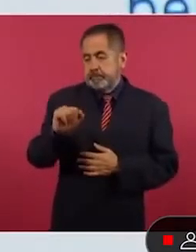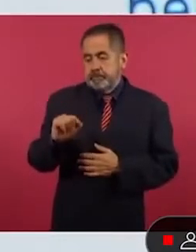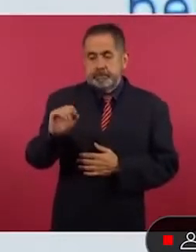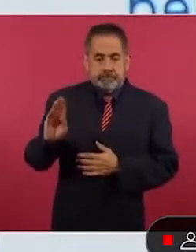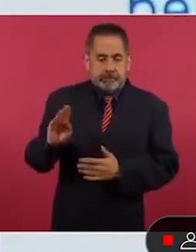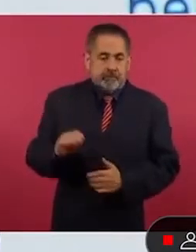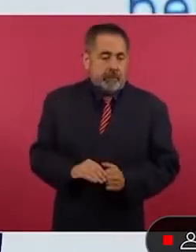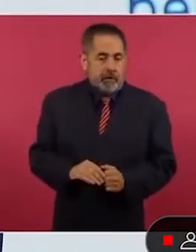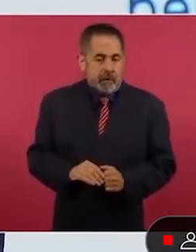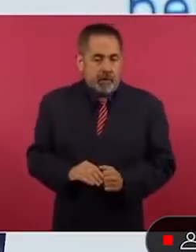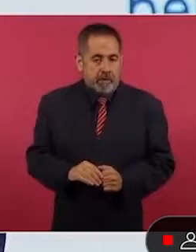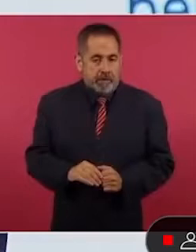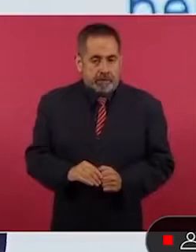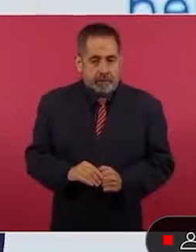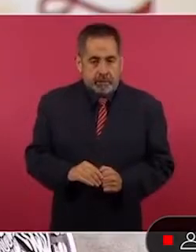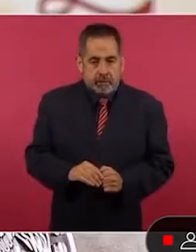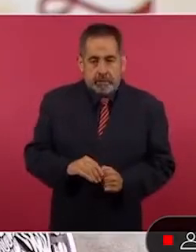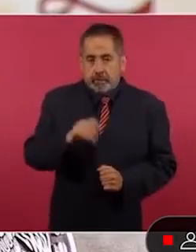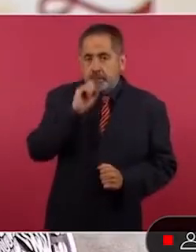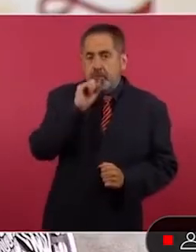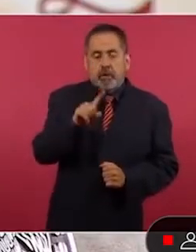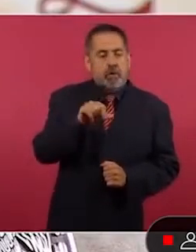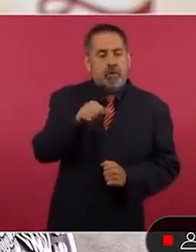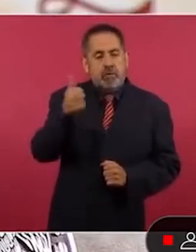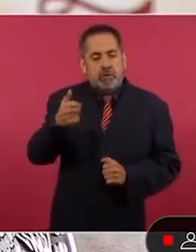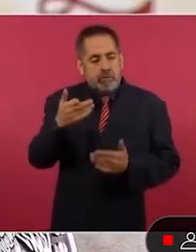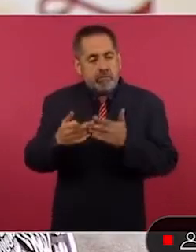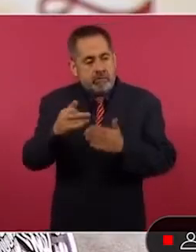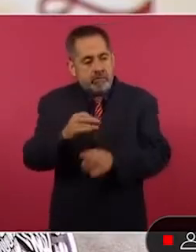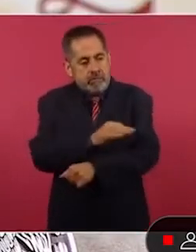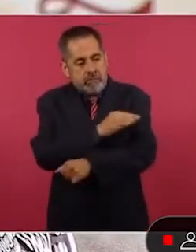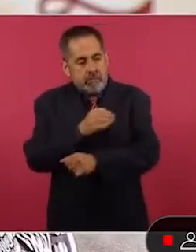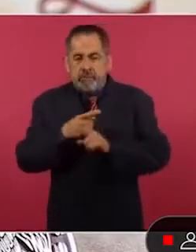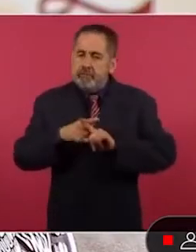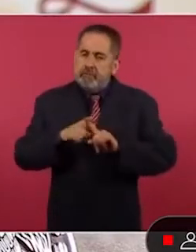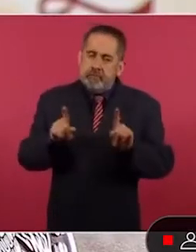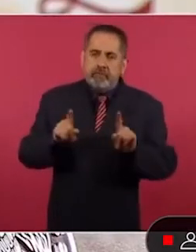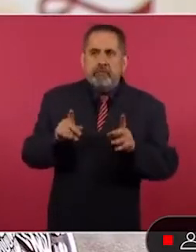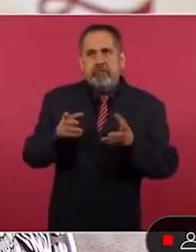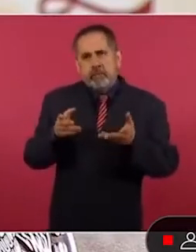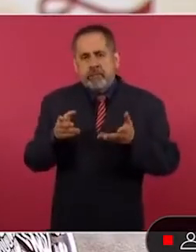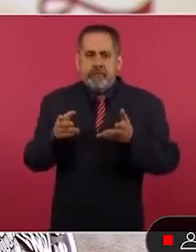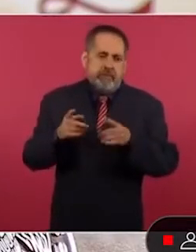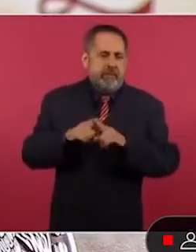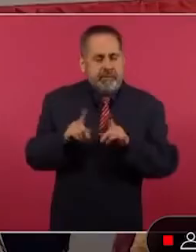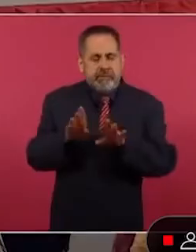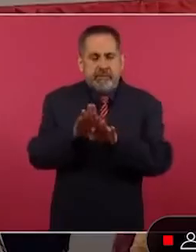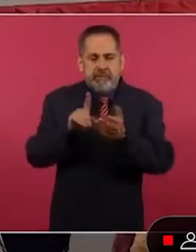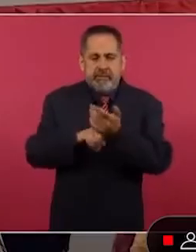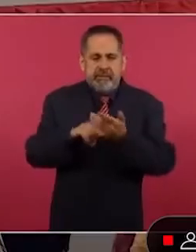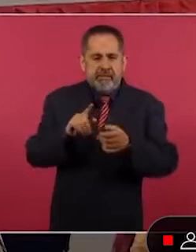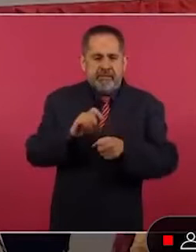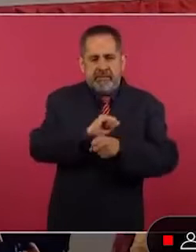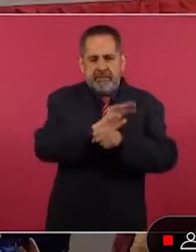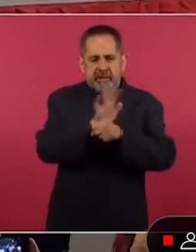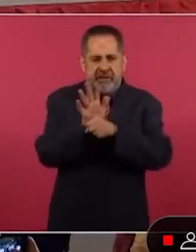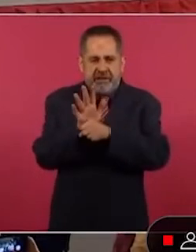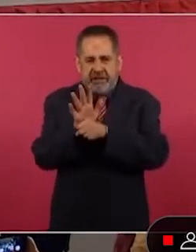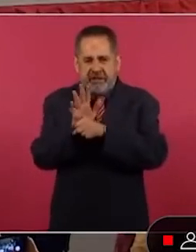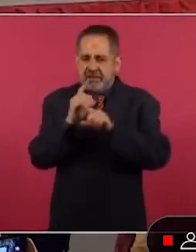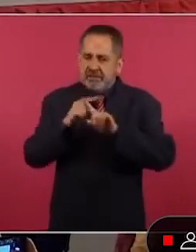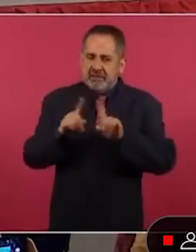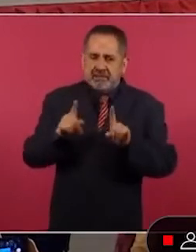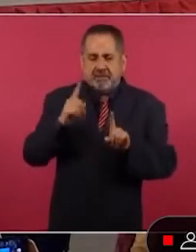también de recuperación de cobertura, atiende a otra lógica, no tiene que ver o no tanto que ver con la pandemia de COVID-19,